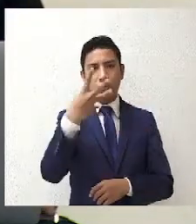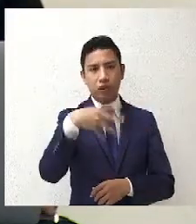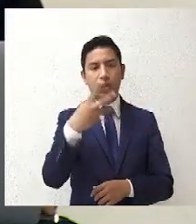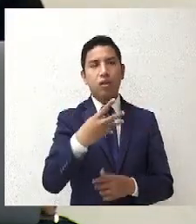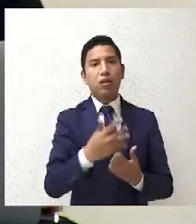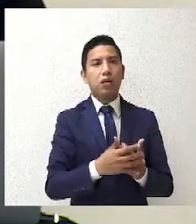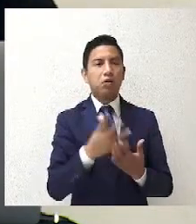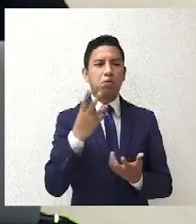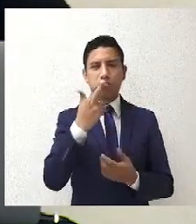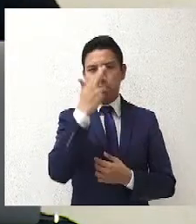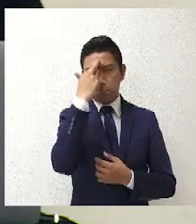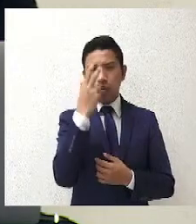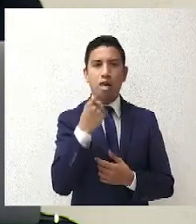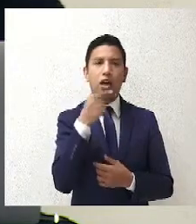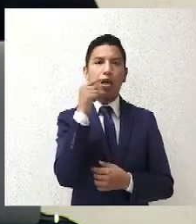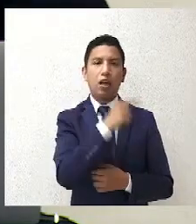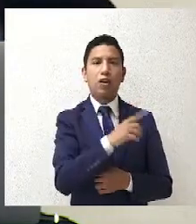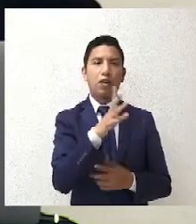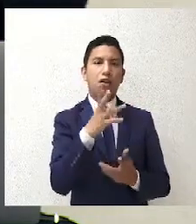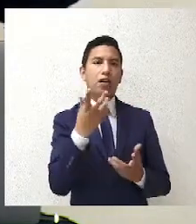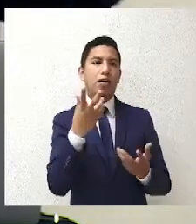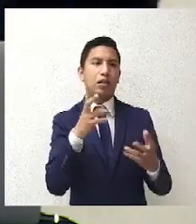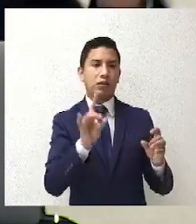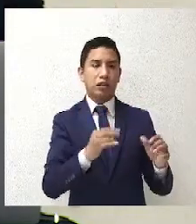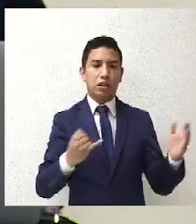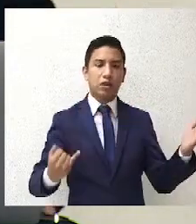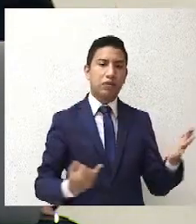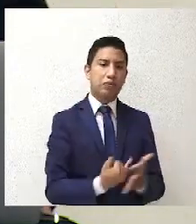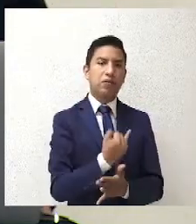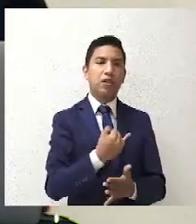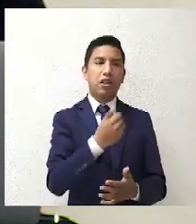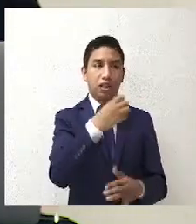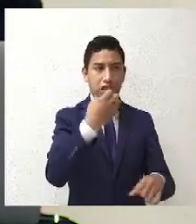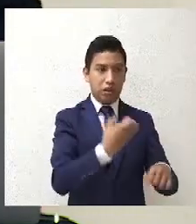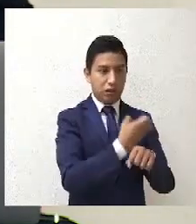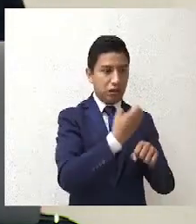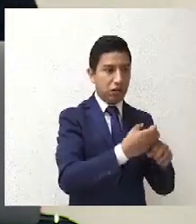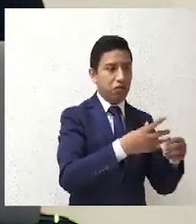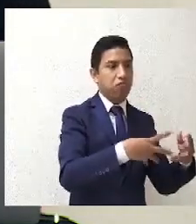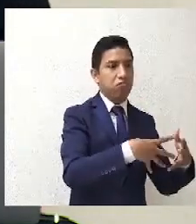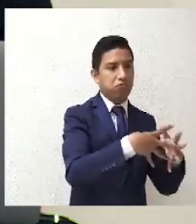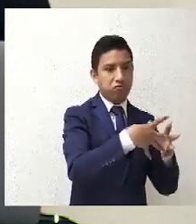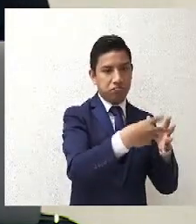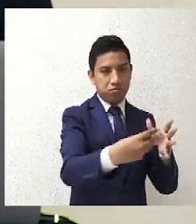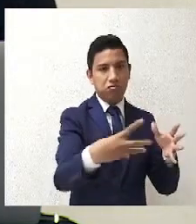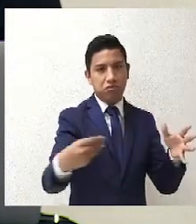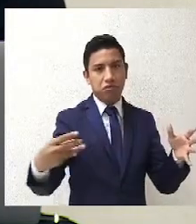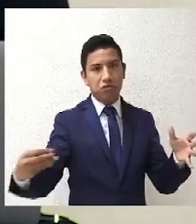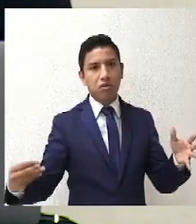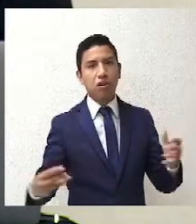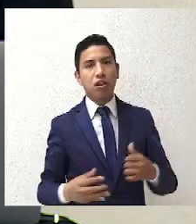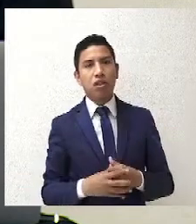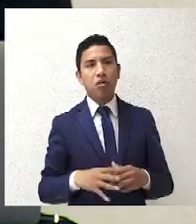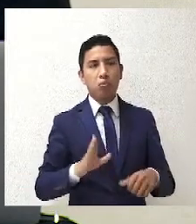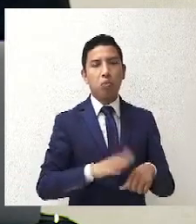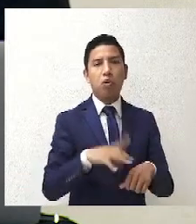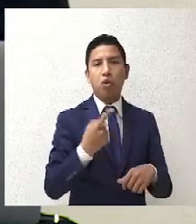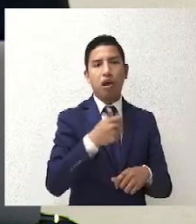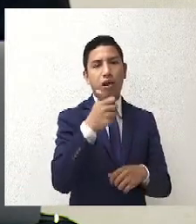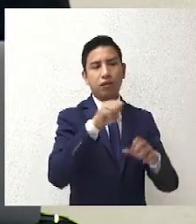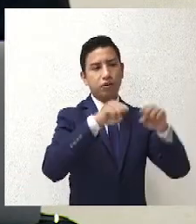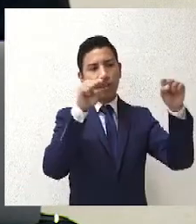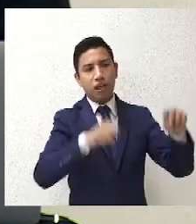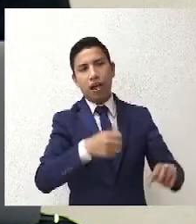seguramente sus decisiones impactarán en los demás estados respecto de sus decisiones porque así está configurado nuestro